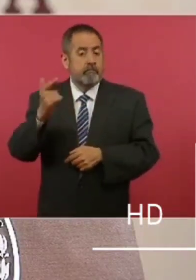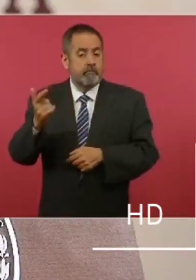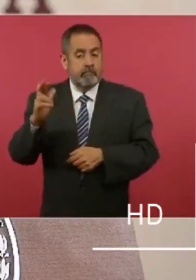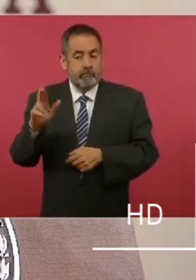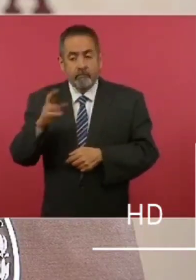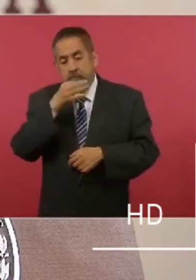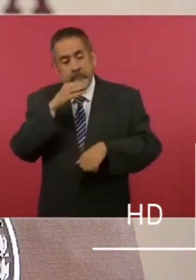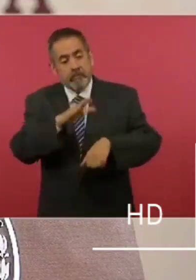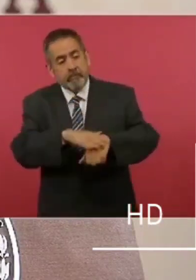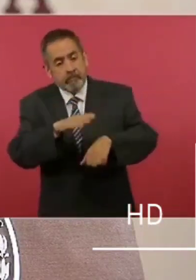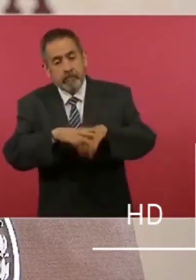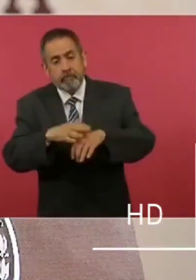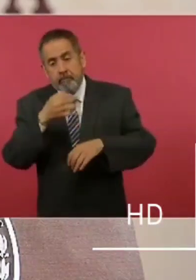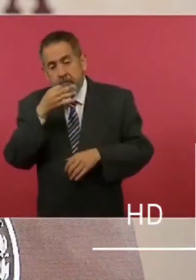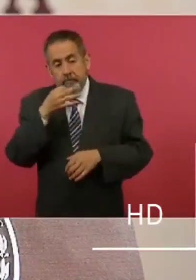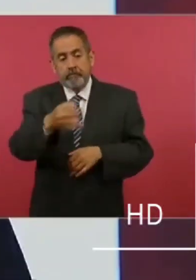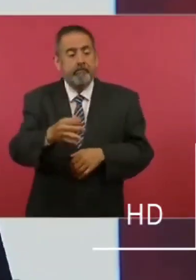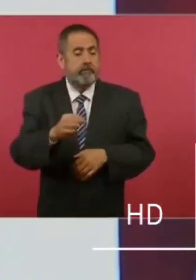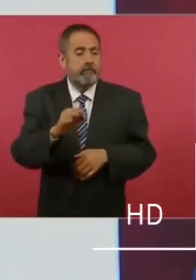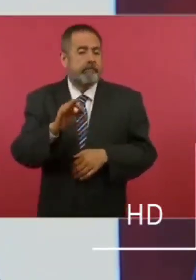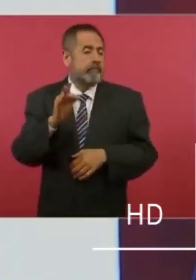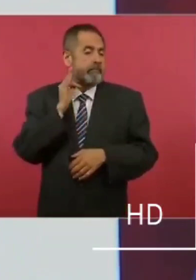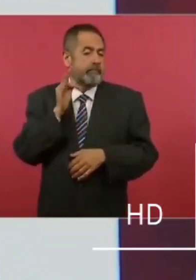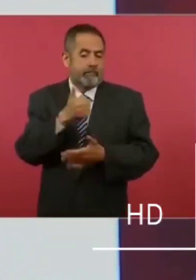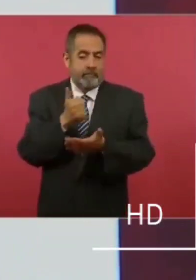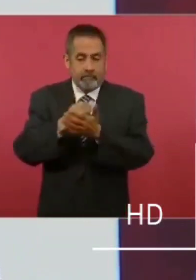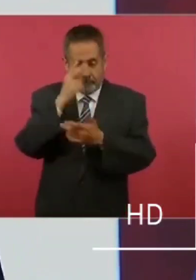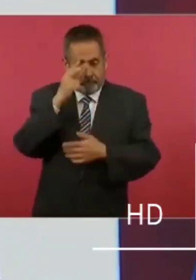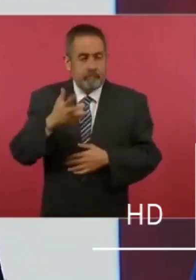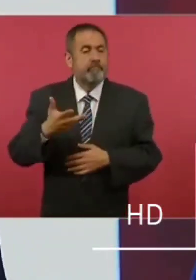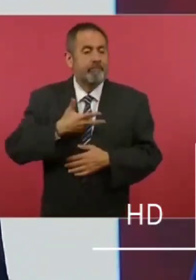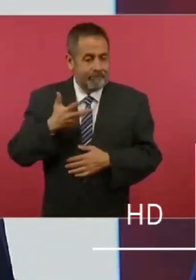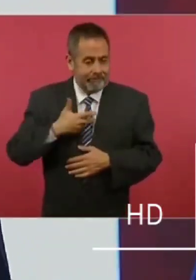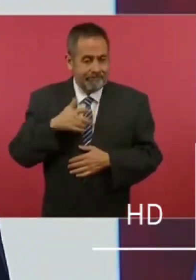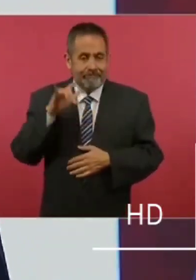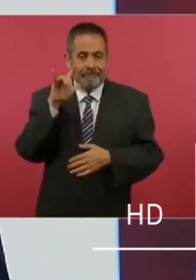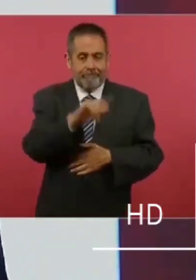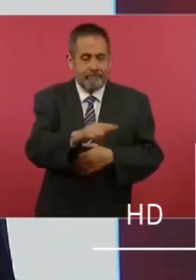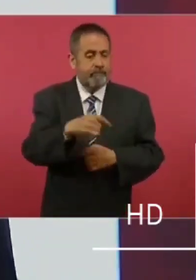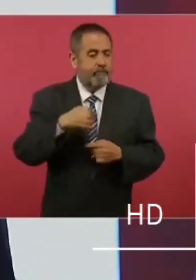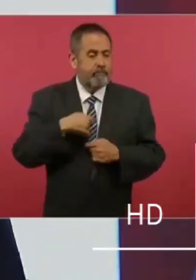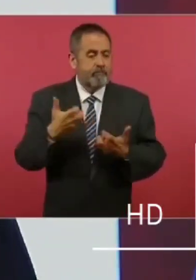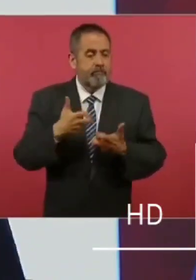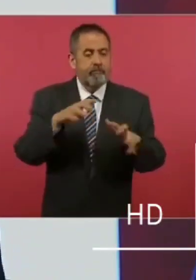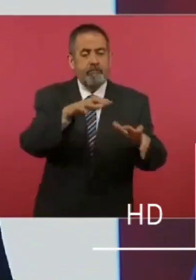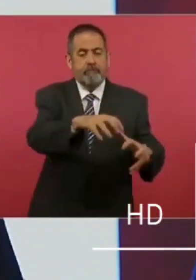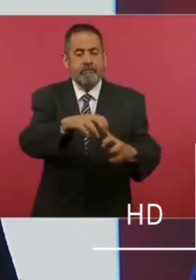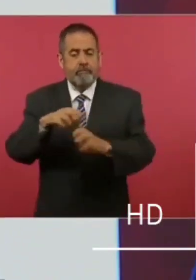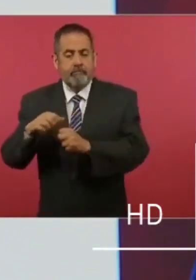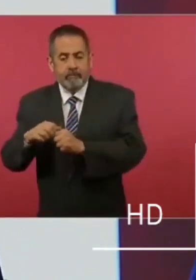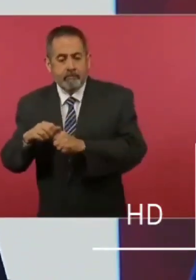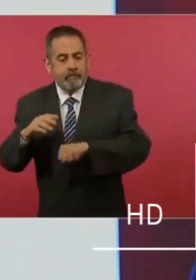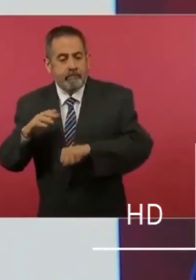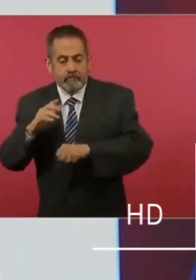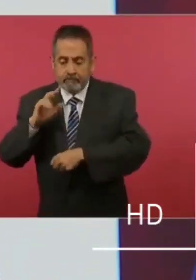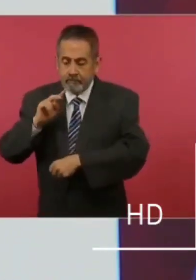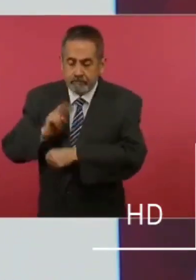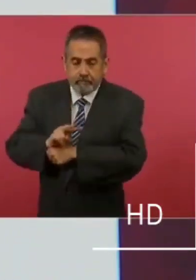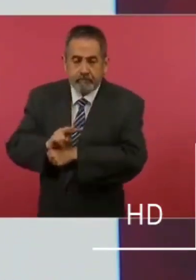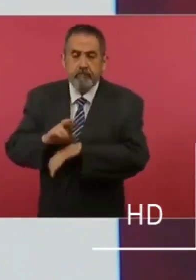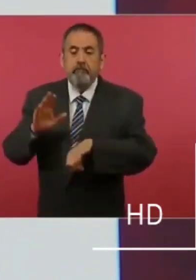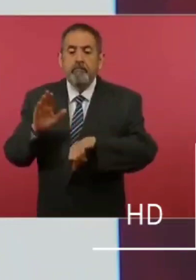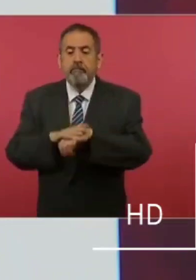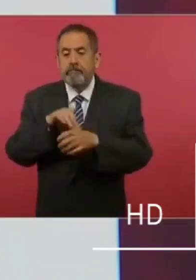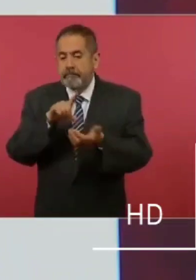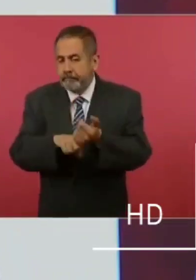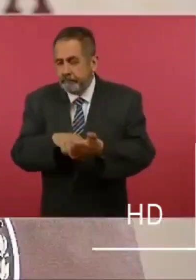República informó a la Fiscalía Capitalina que ellos tenían asegurada la aeronave, pues estaba relacionada con una carpeta